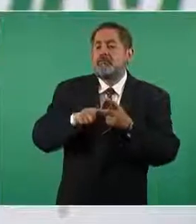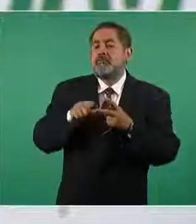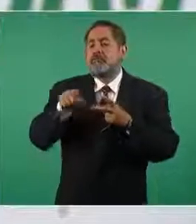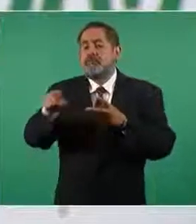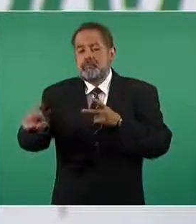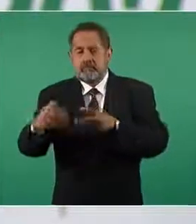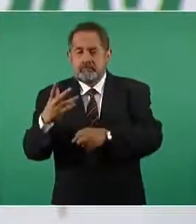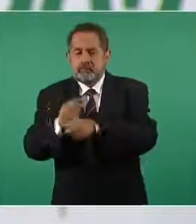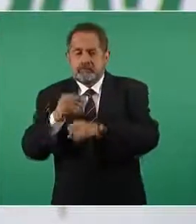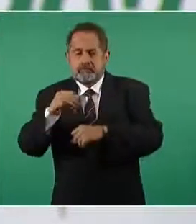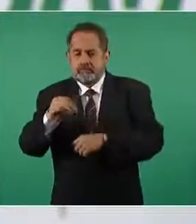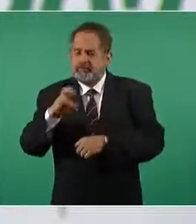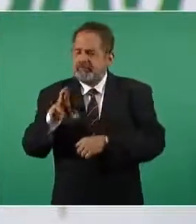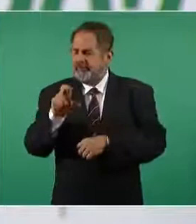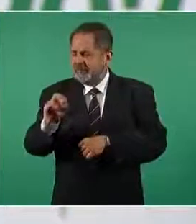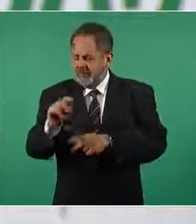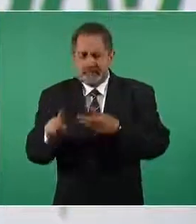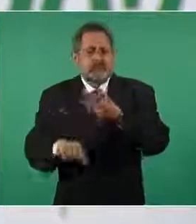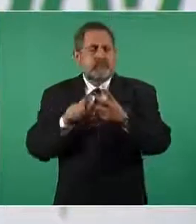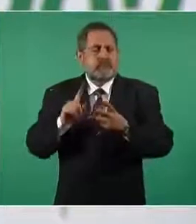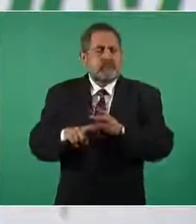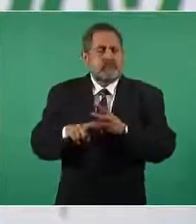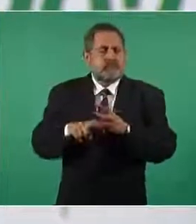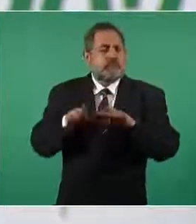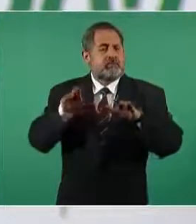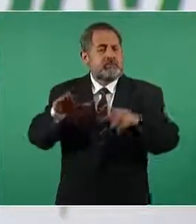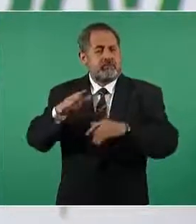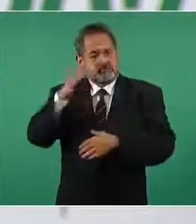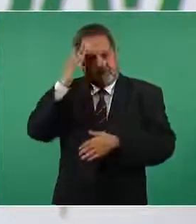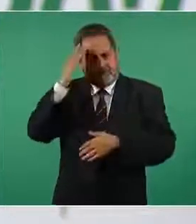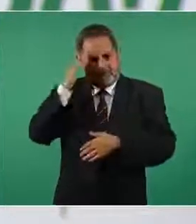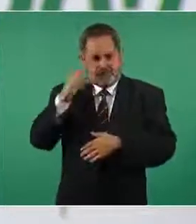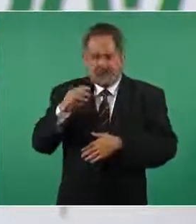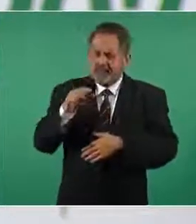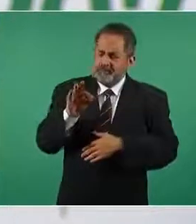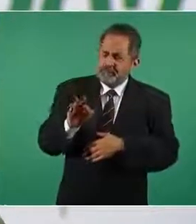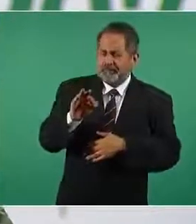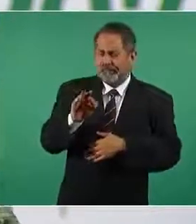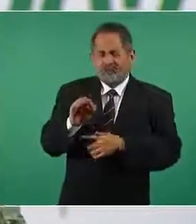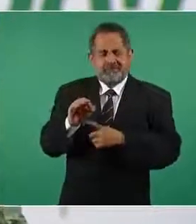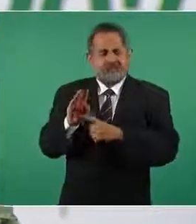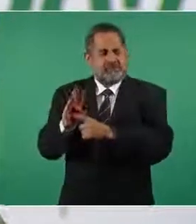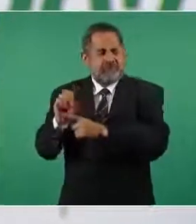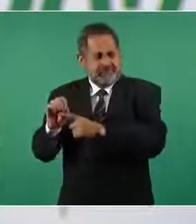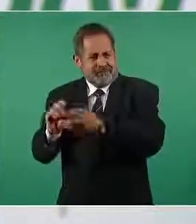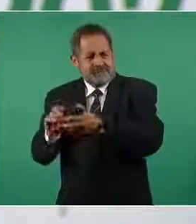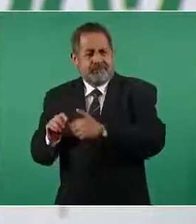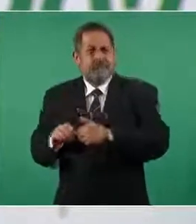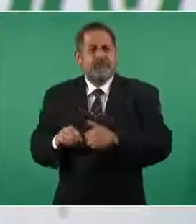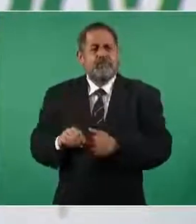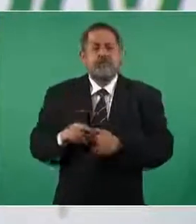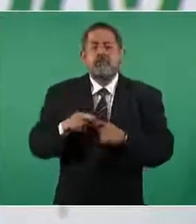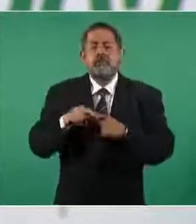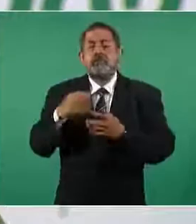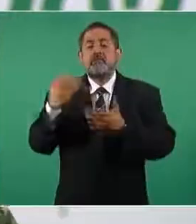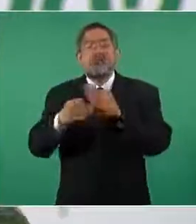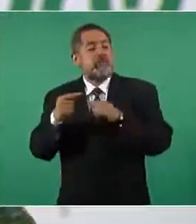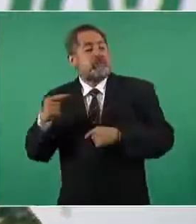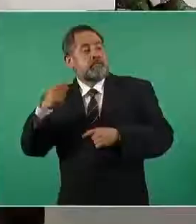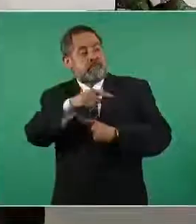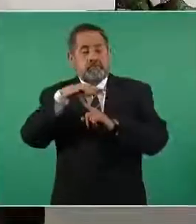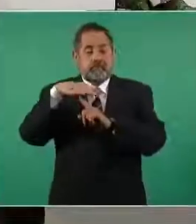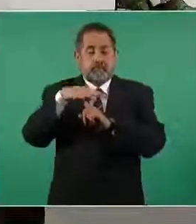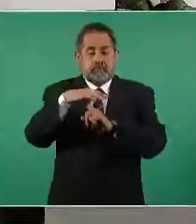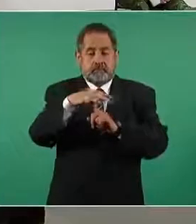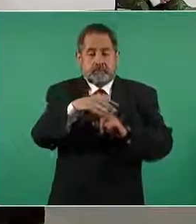mantenimiento el MRO la aviación ejecutiva o aviación general se le conoce como el FBO la terminal comercial de helicópteros porque tenemos una